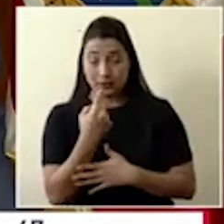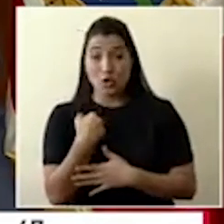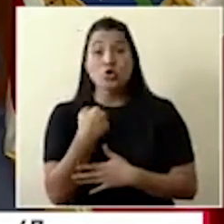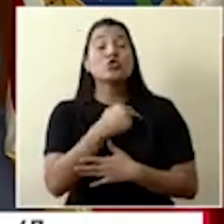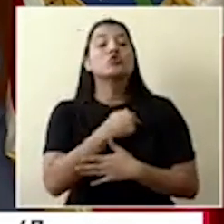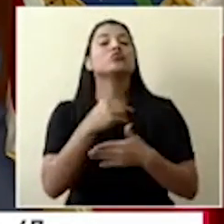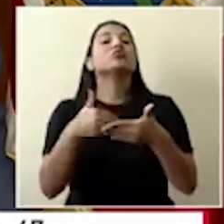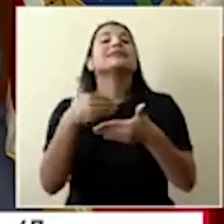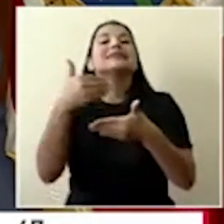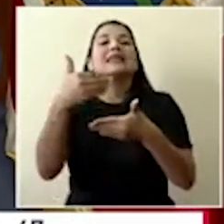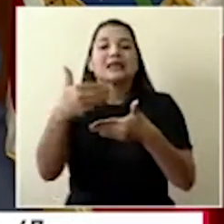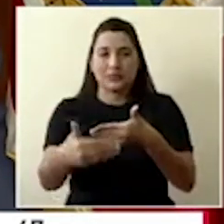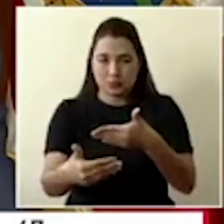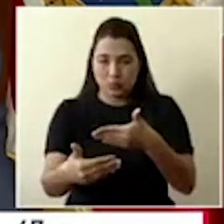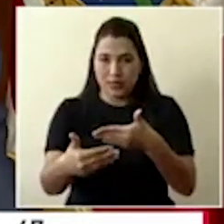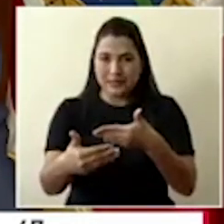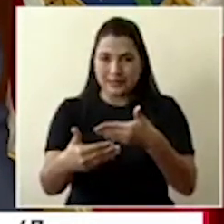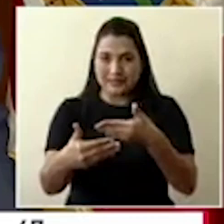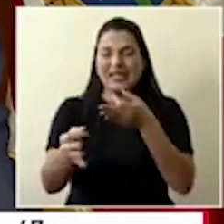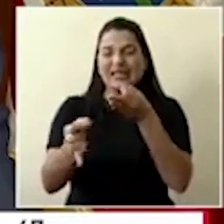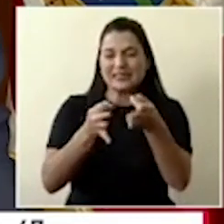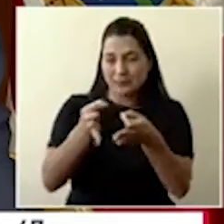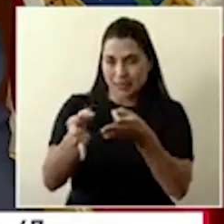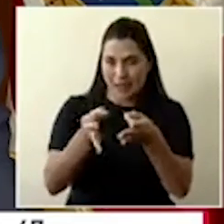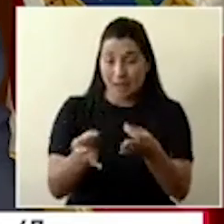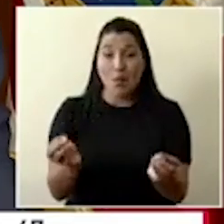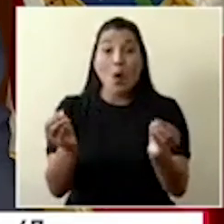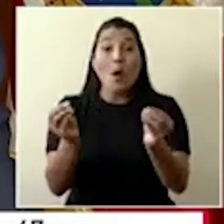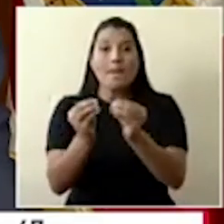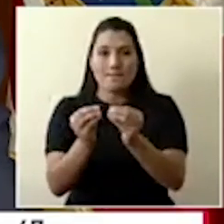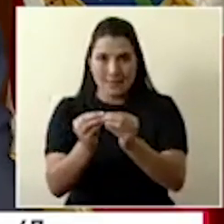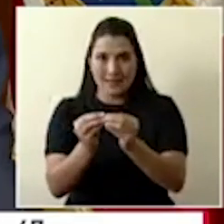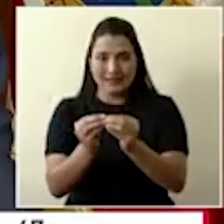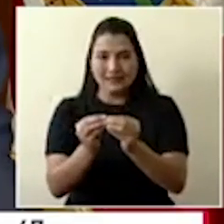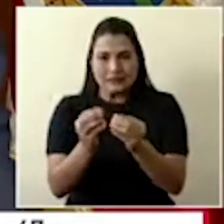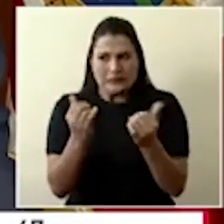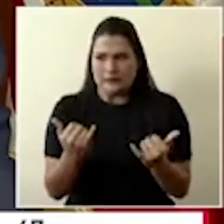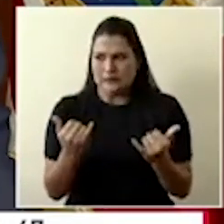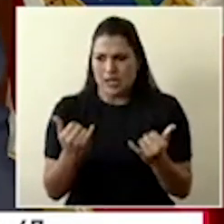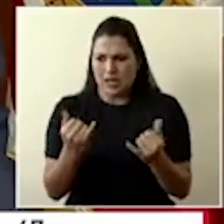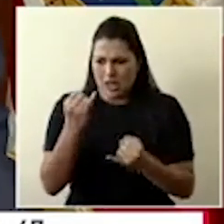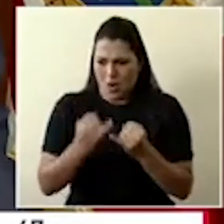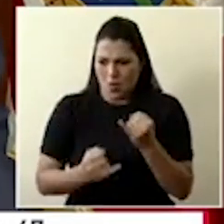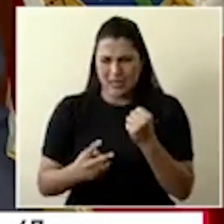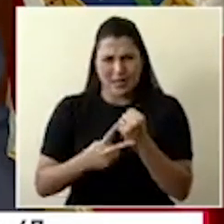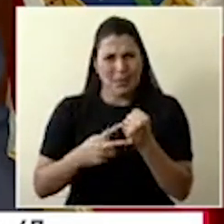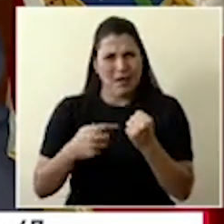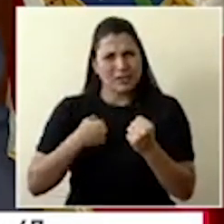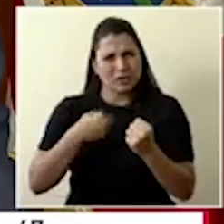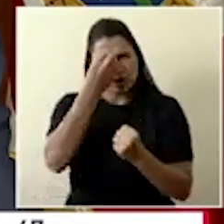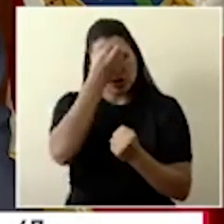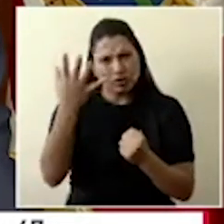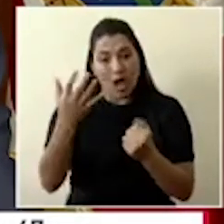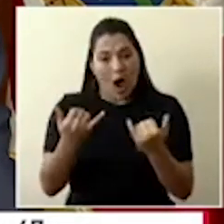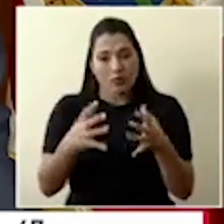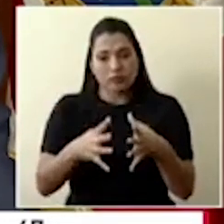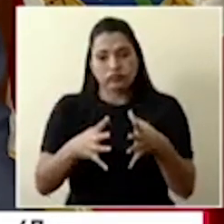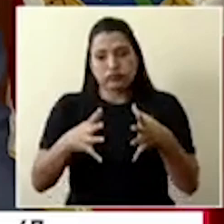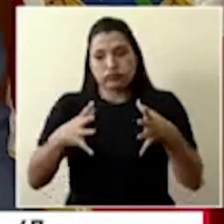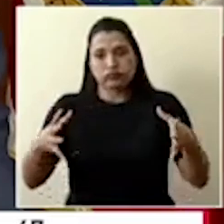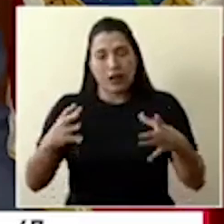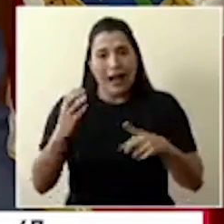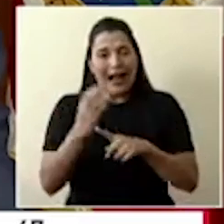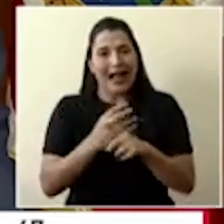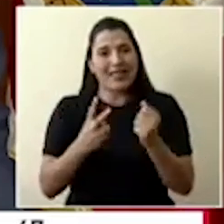ampliación de la entrega a domicilio, que se ha ampliado bastante desde el último informe que dimos. Cada vez